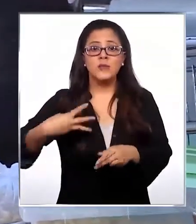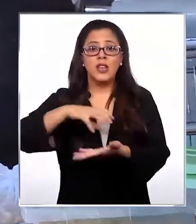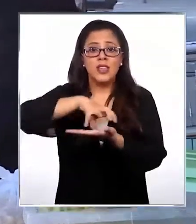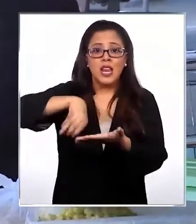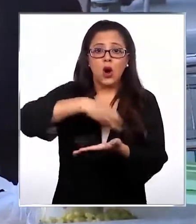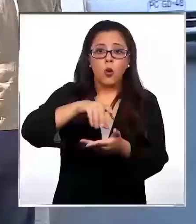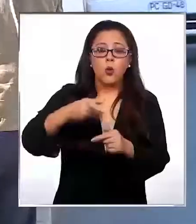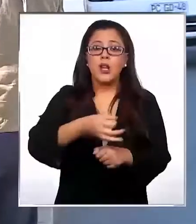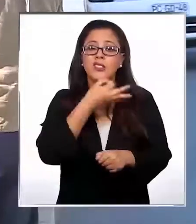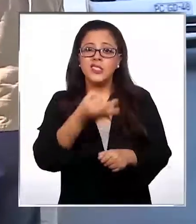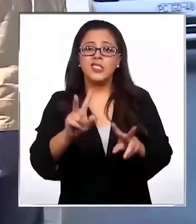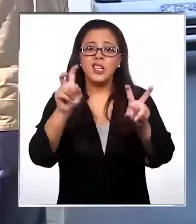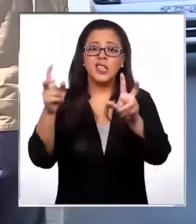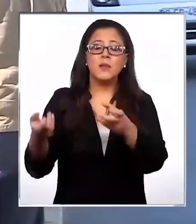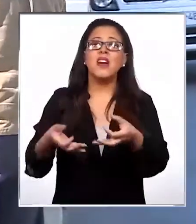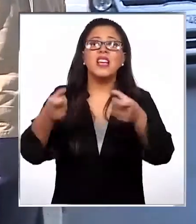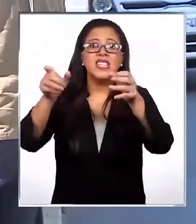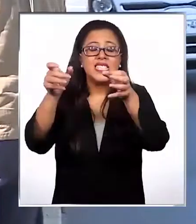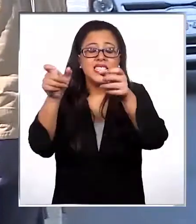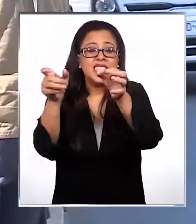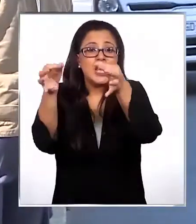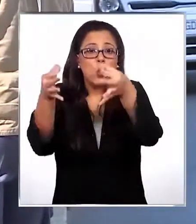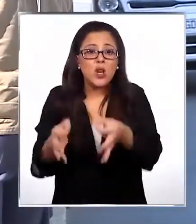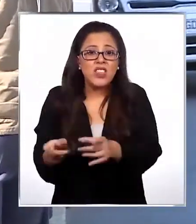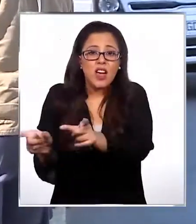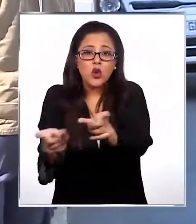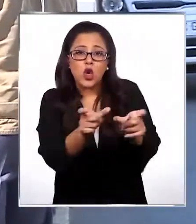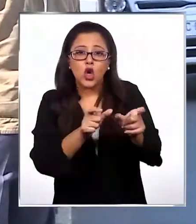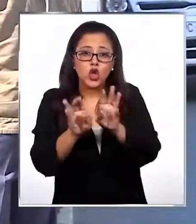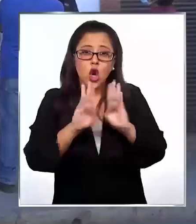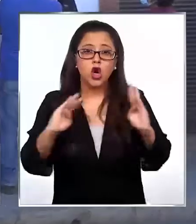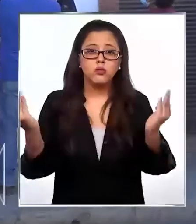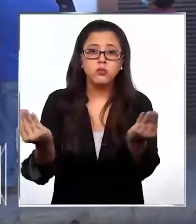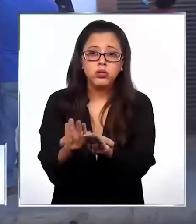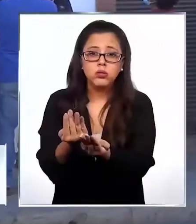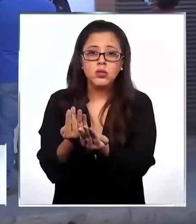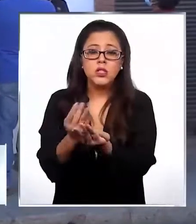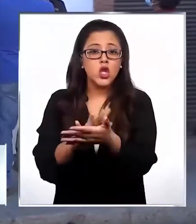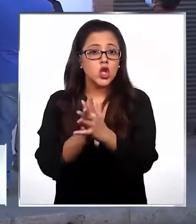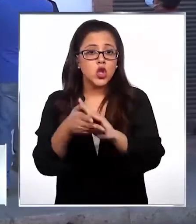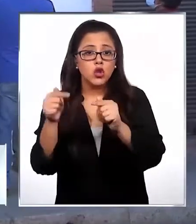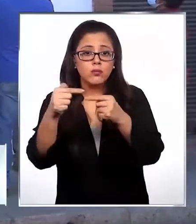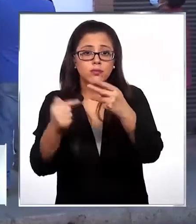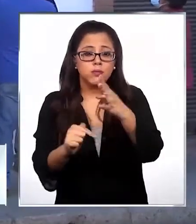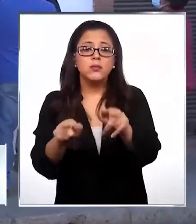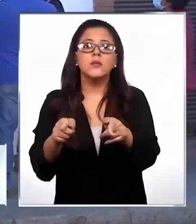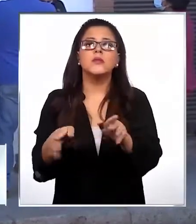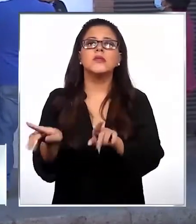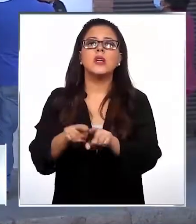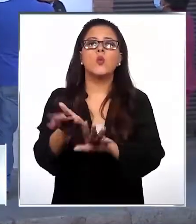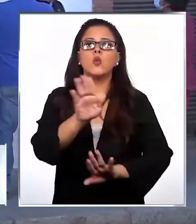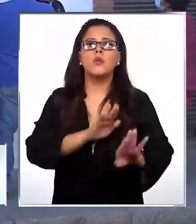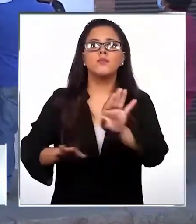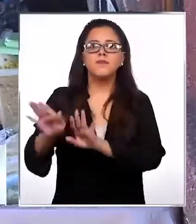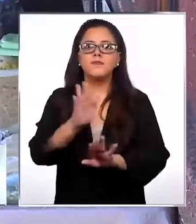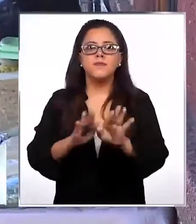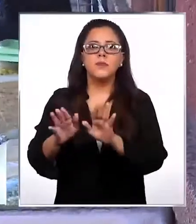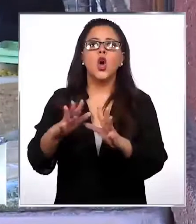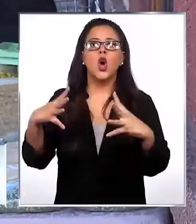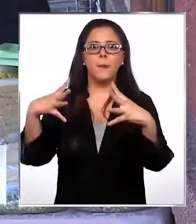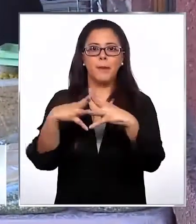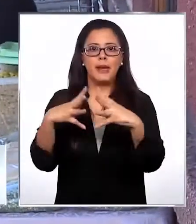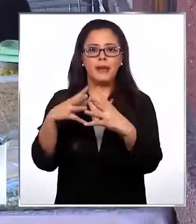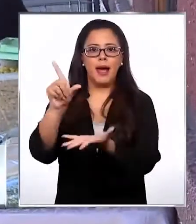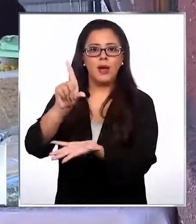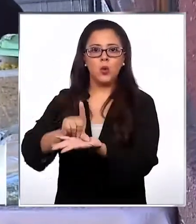aseguró que las medidas de seguridad, control en barreras sanitarias y fiscalizaciones estarán resguardadas con la presencia